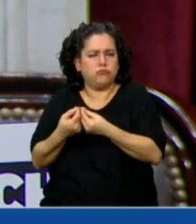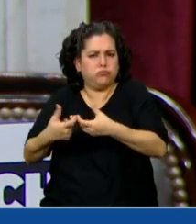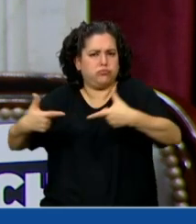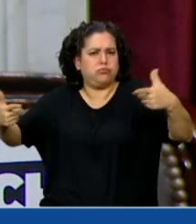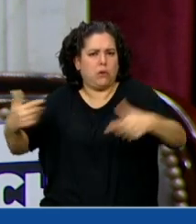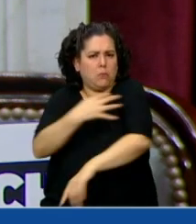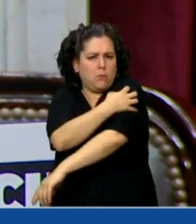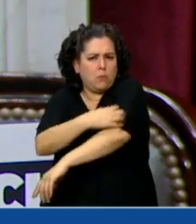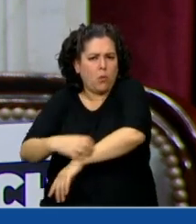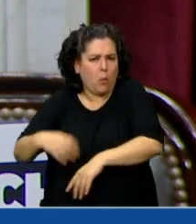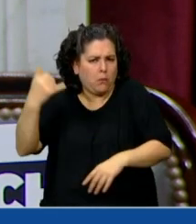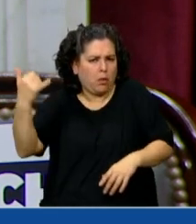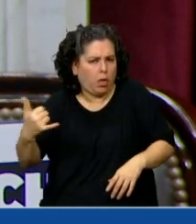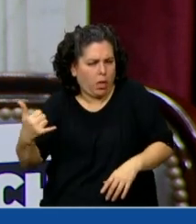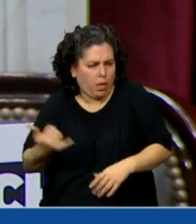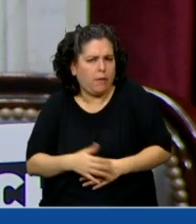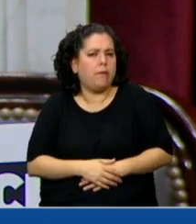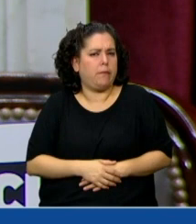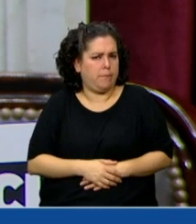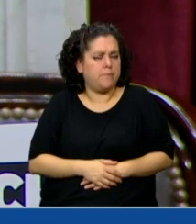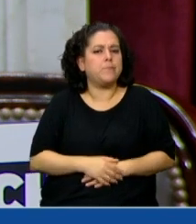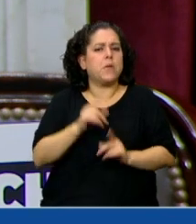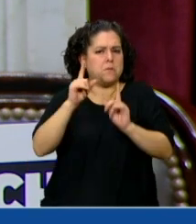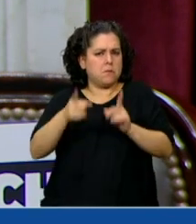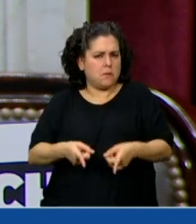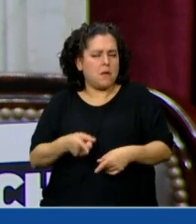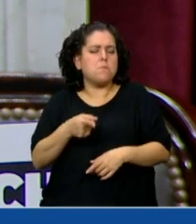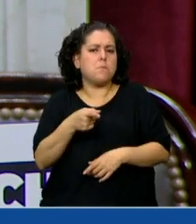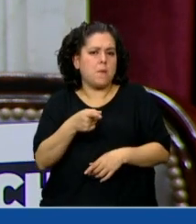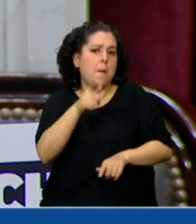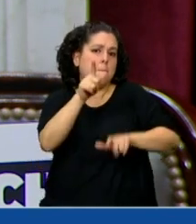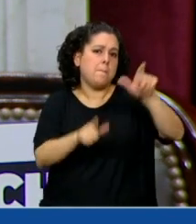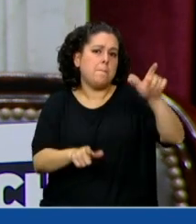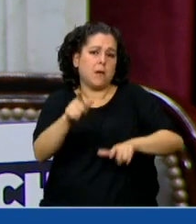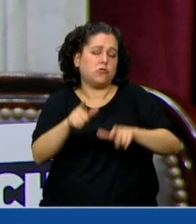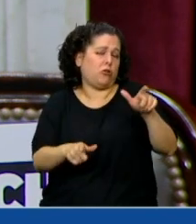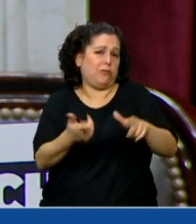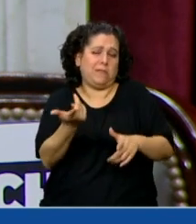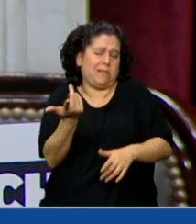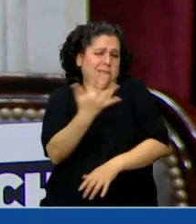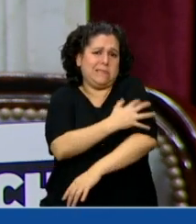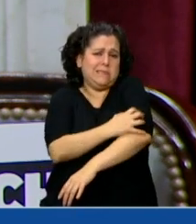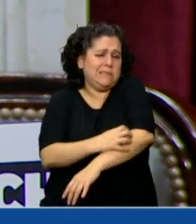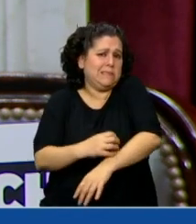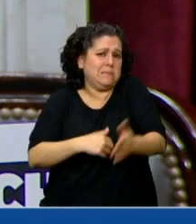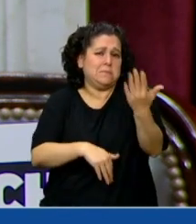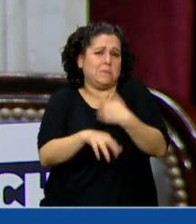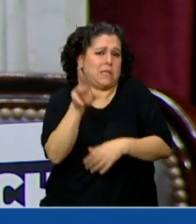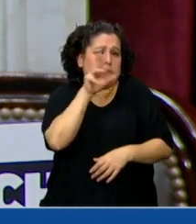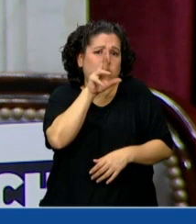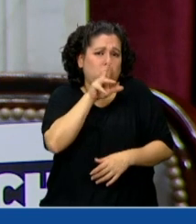que entre las personas que están bajo la indigencia, el 70% son mujeres,